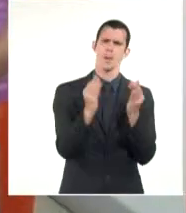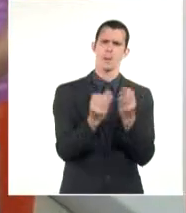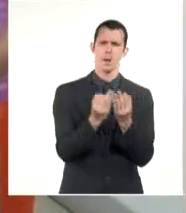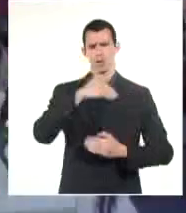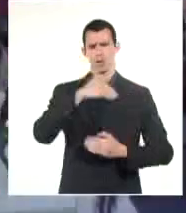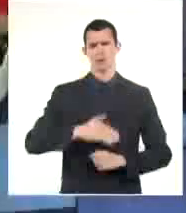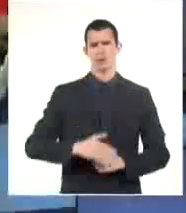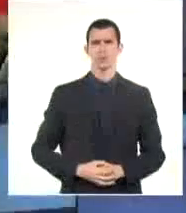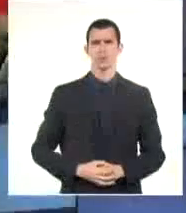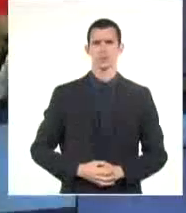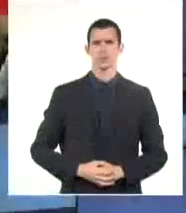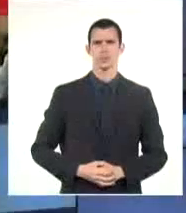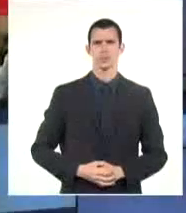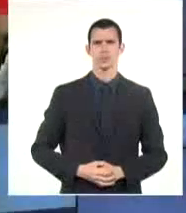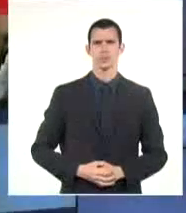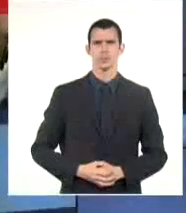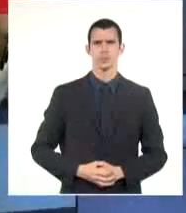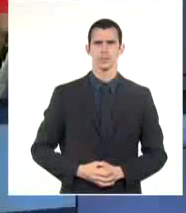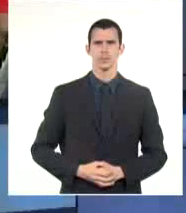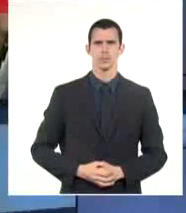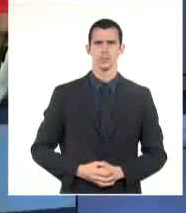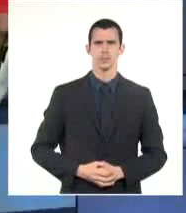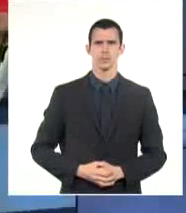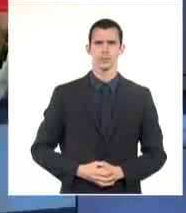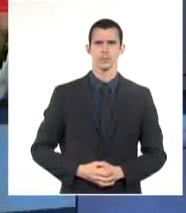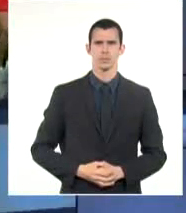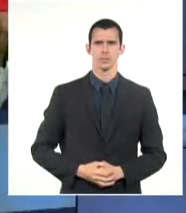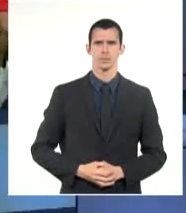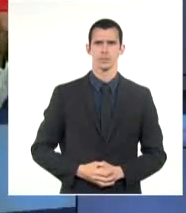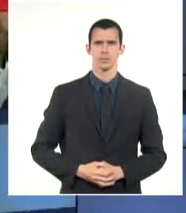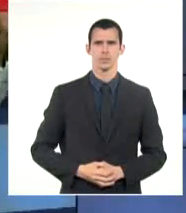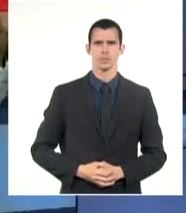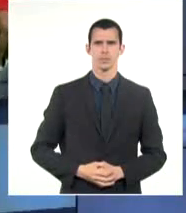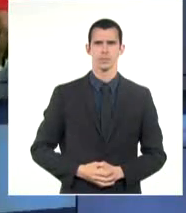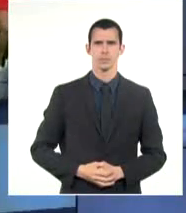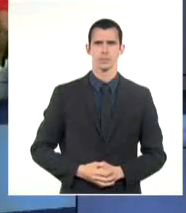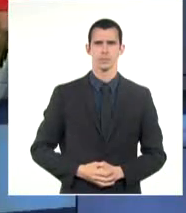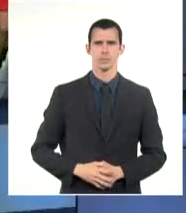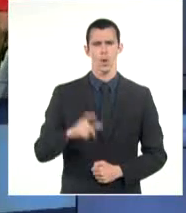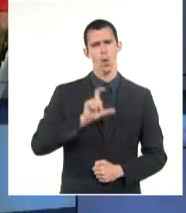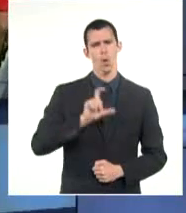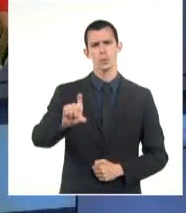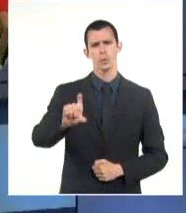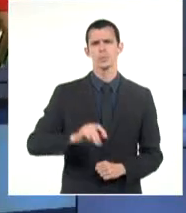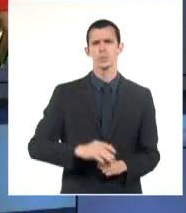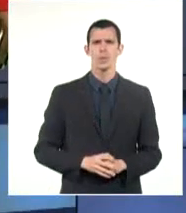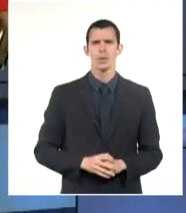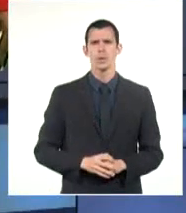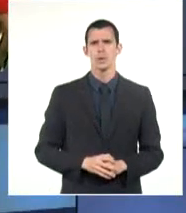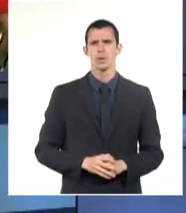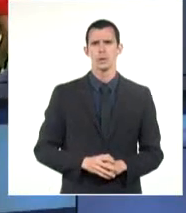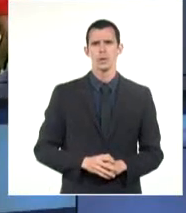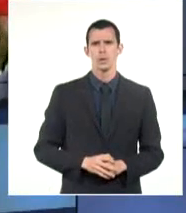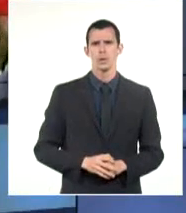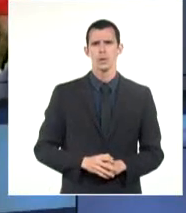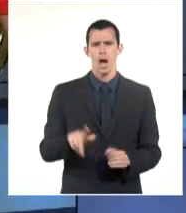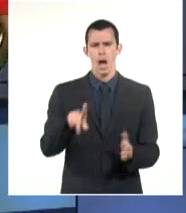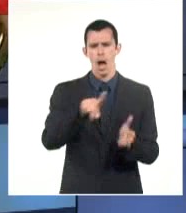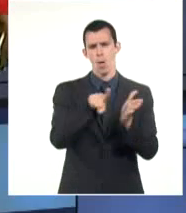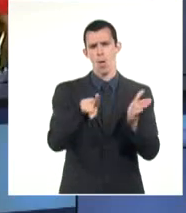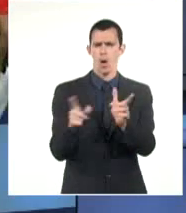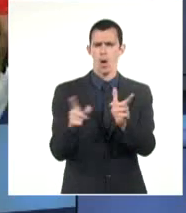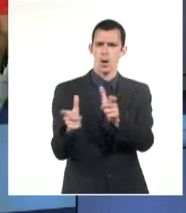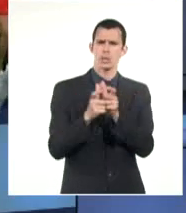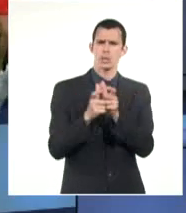del país. Y termino informándoles que la Unión Nacional de Juristas de Cuba concedió el Premio Nacional de Derecho